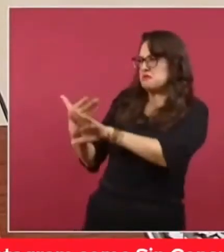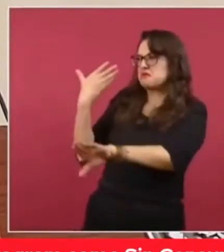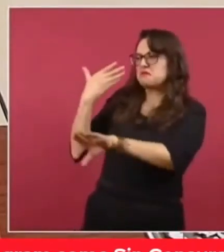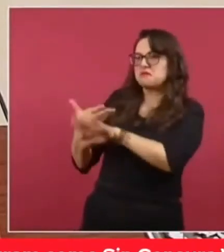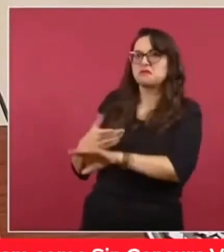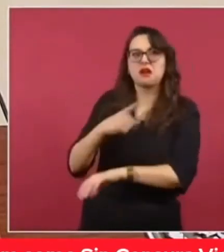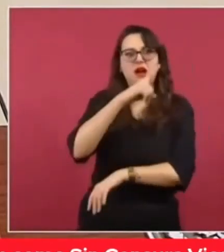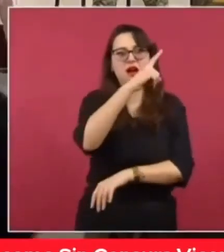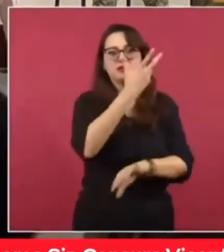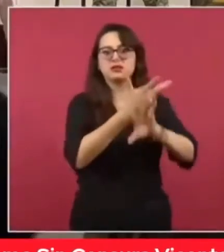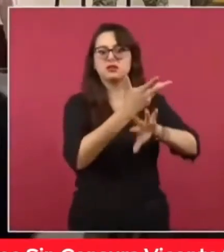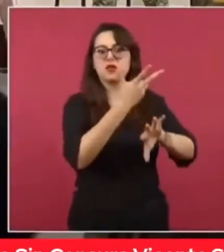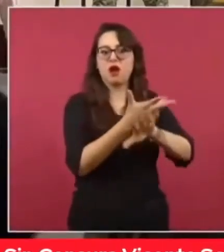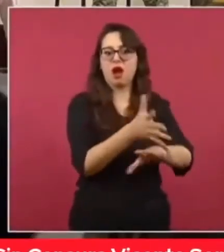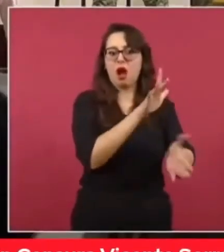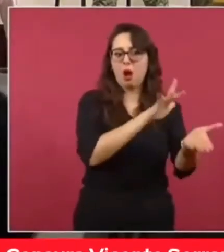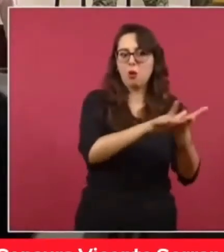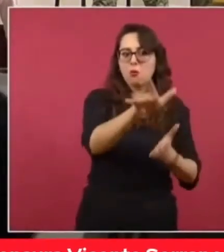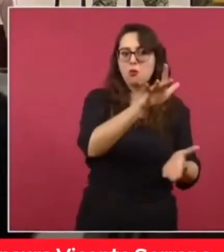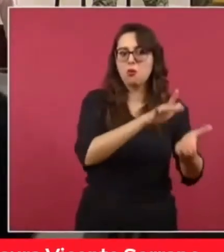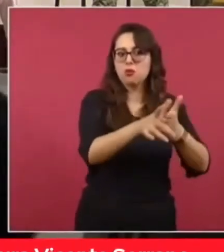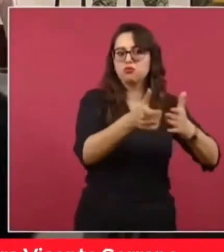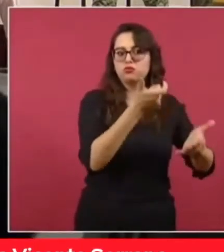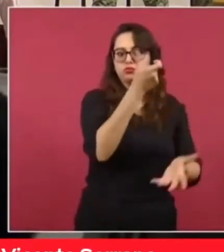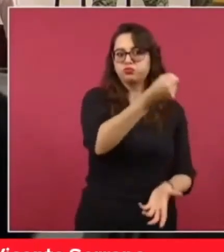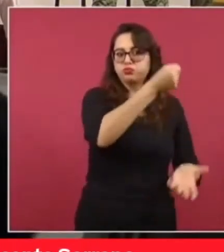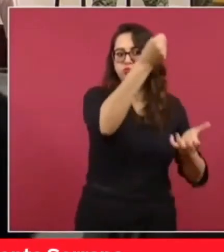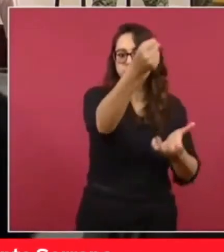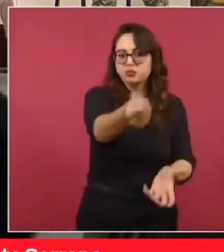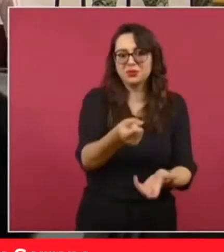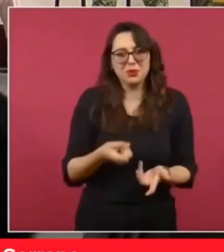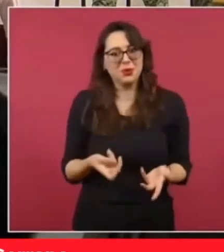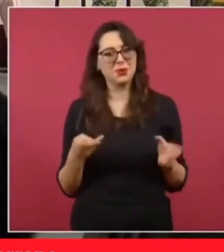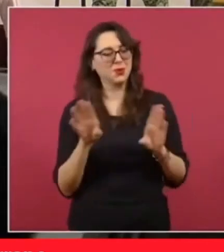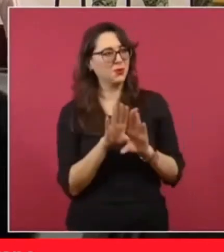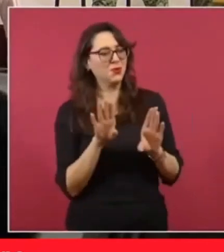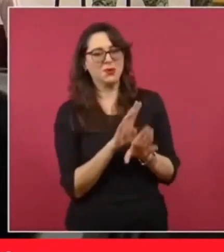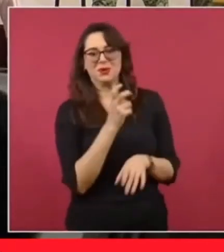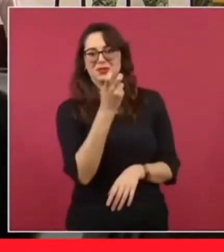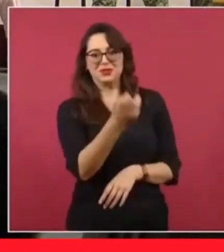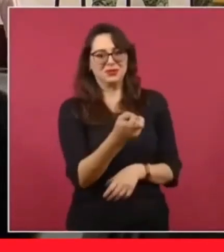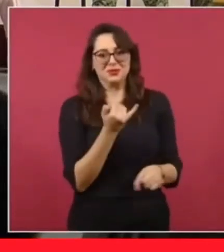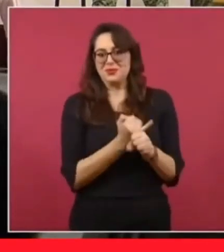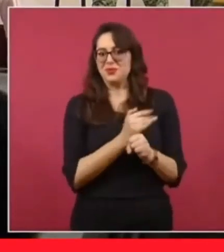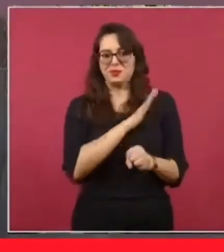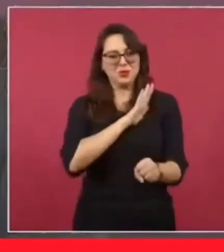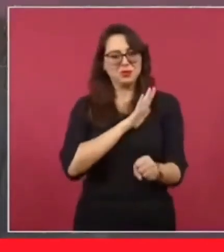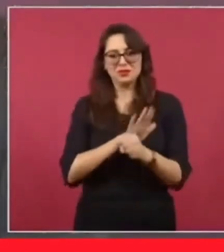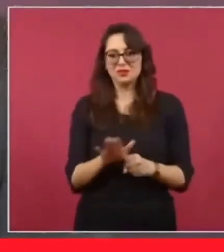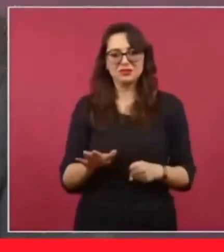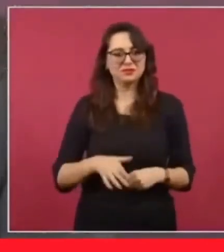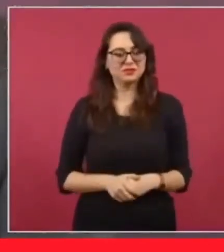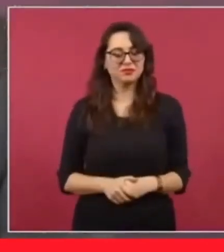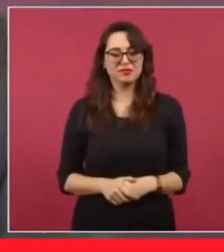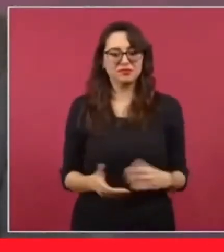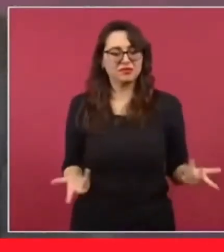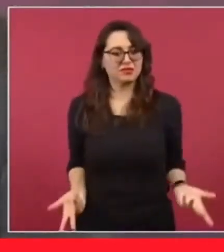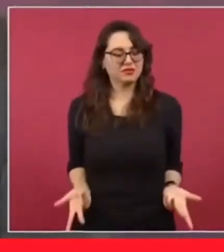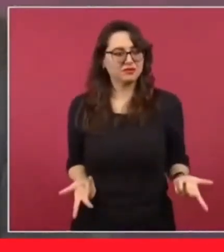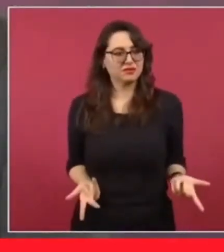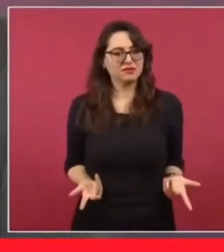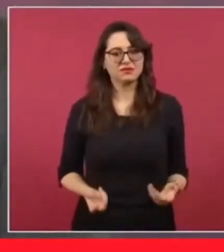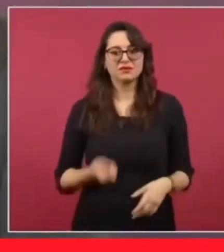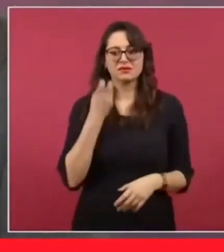desde el extranjero? Eso es violatorio